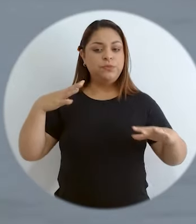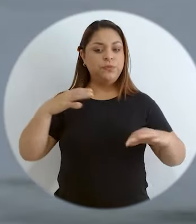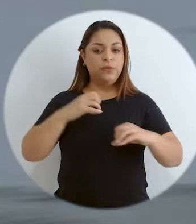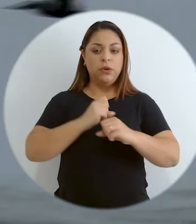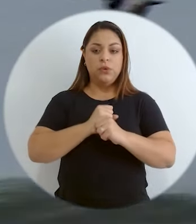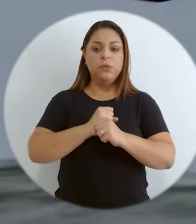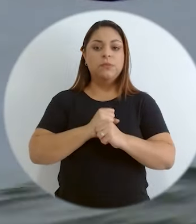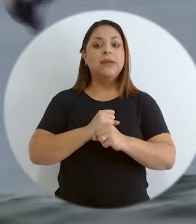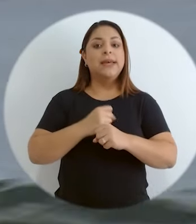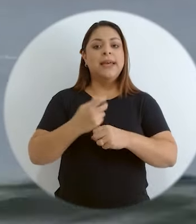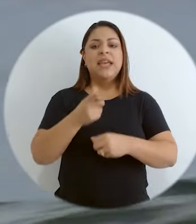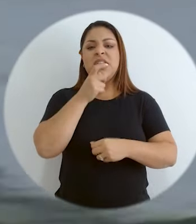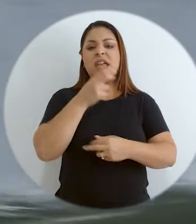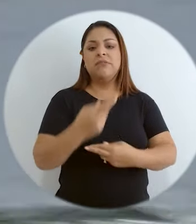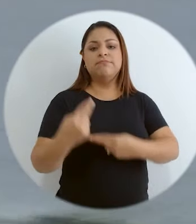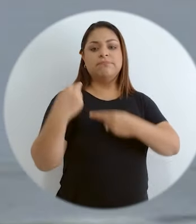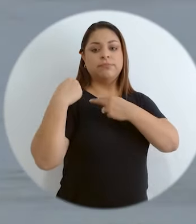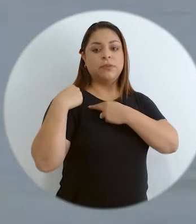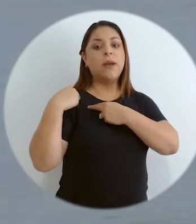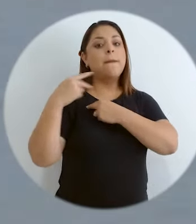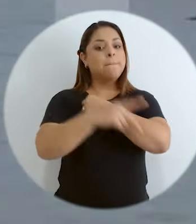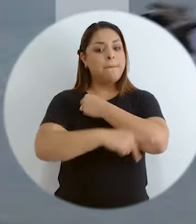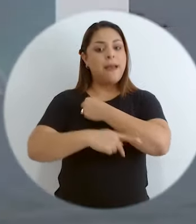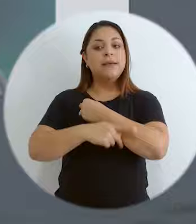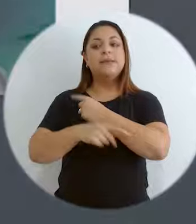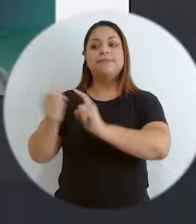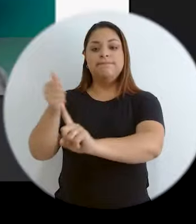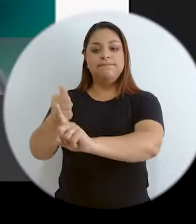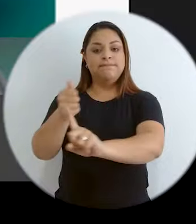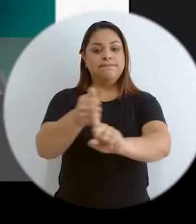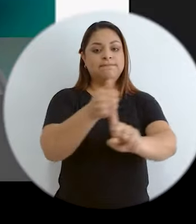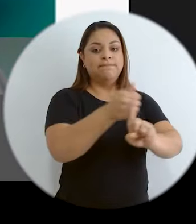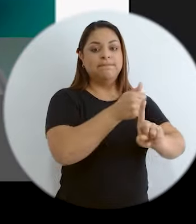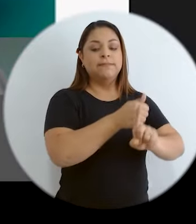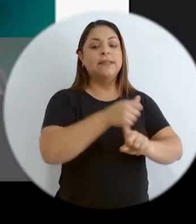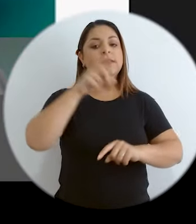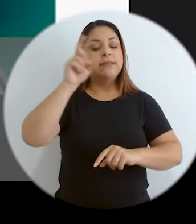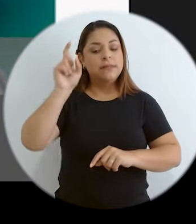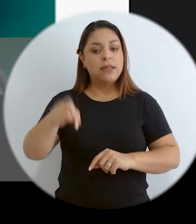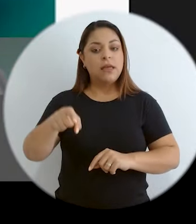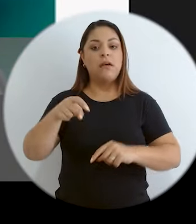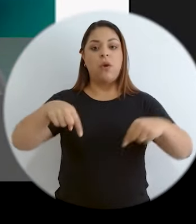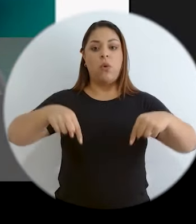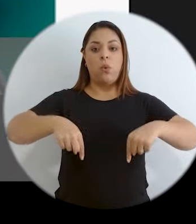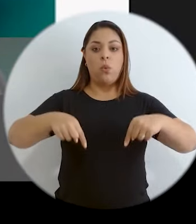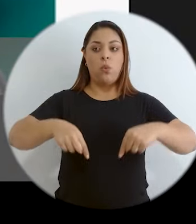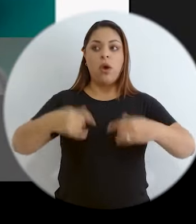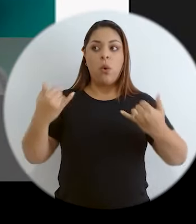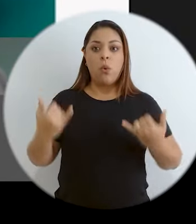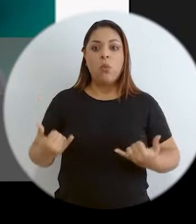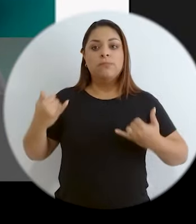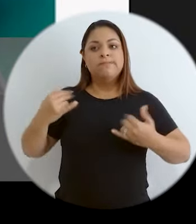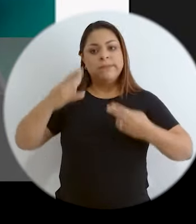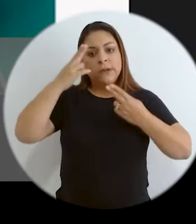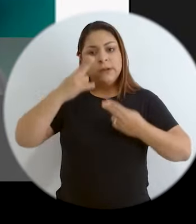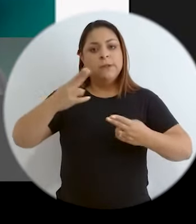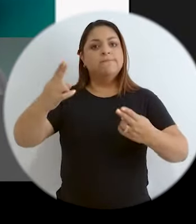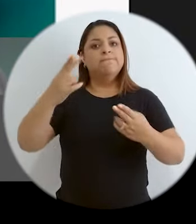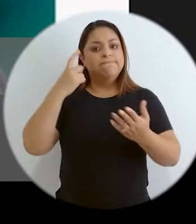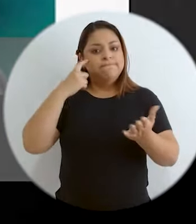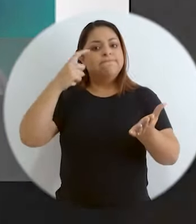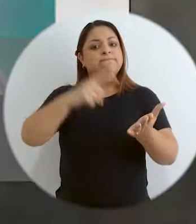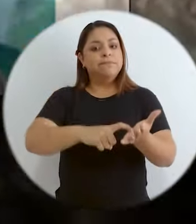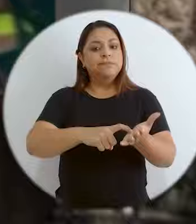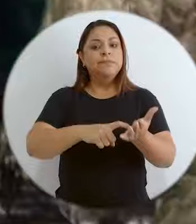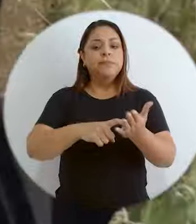que corresponde a la responsabilidad de los Estados debe tener hoy en día una visión holística, integrada, considerando todos estos factores